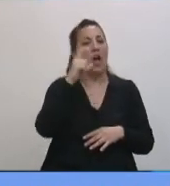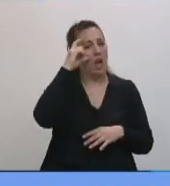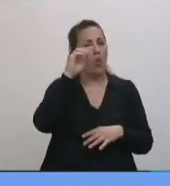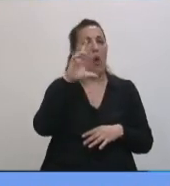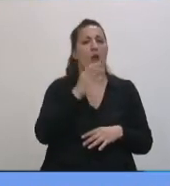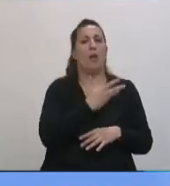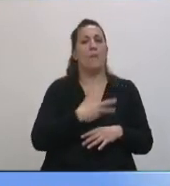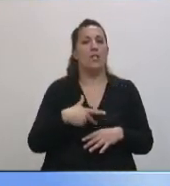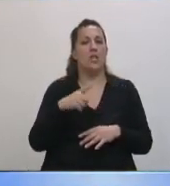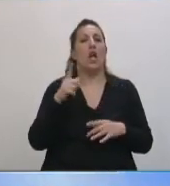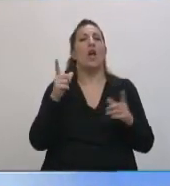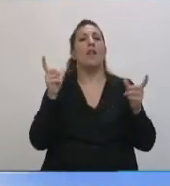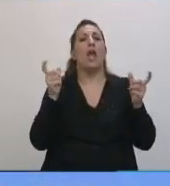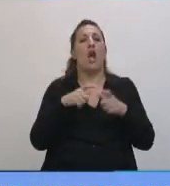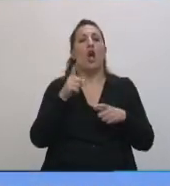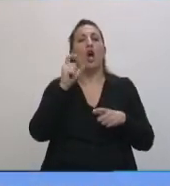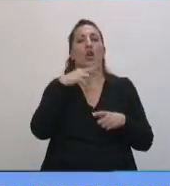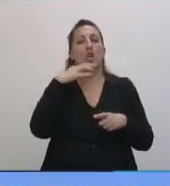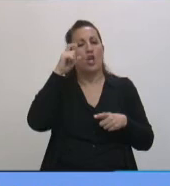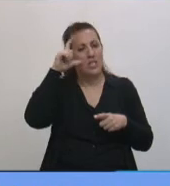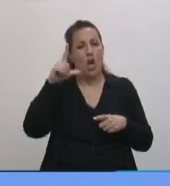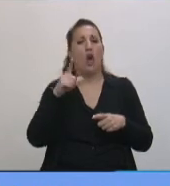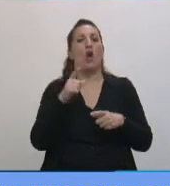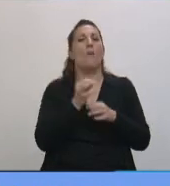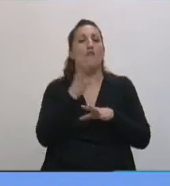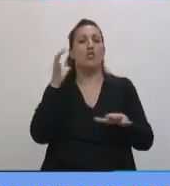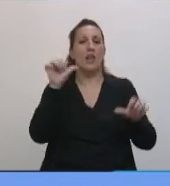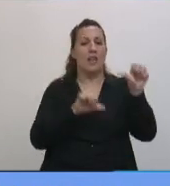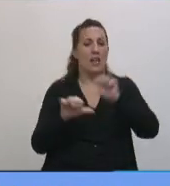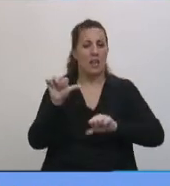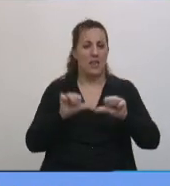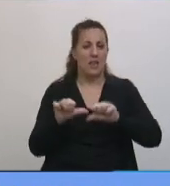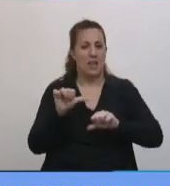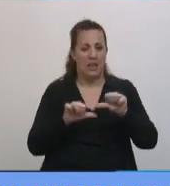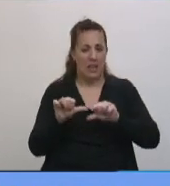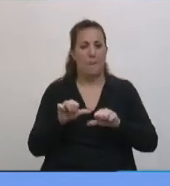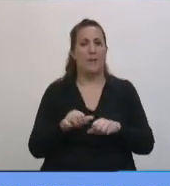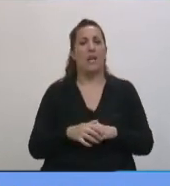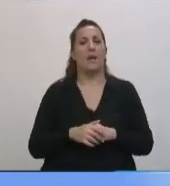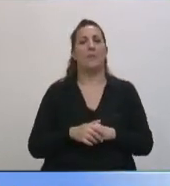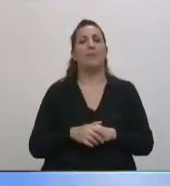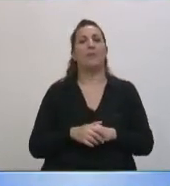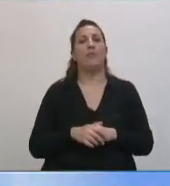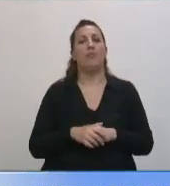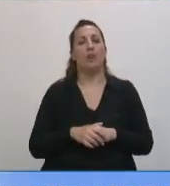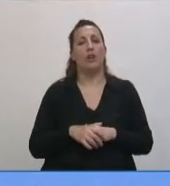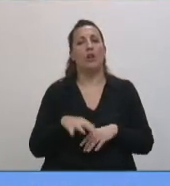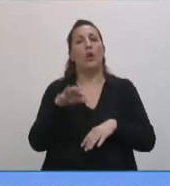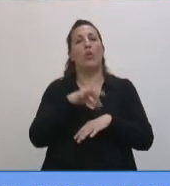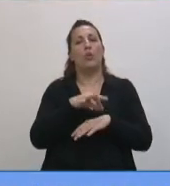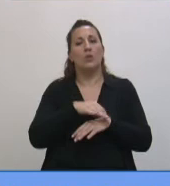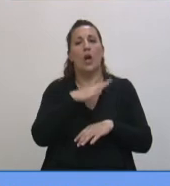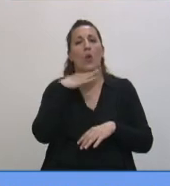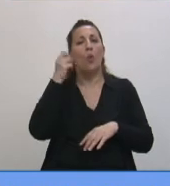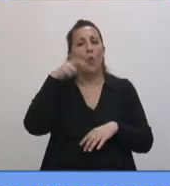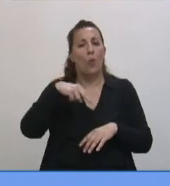Consejo Profesional de Química de la Provincia de Buenos Aires y de la Fundación Química Argentina, el doctor Juan Carlos